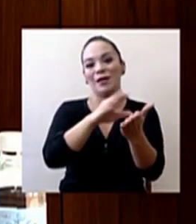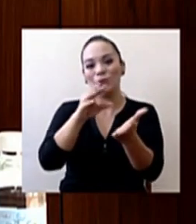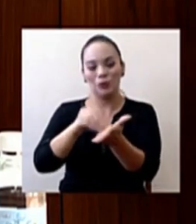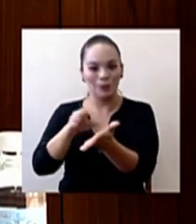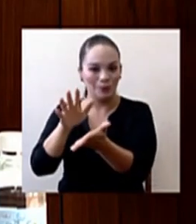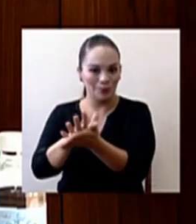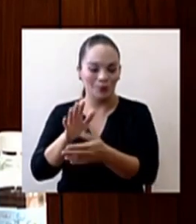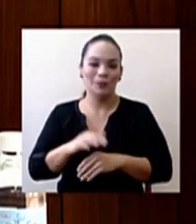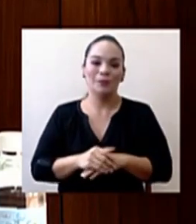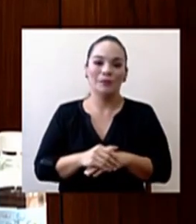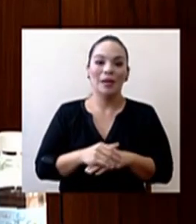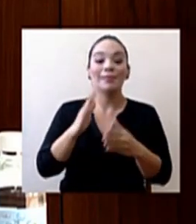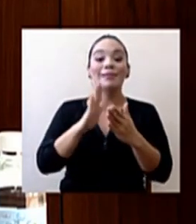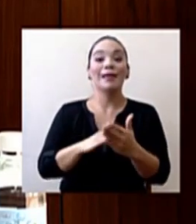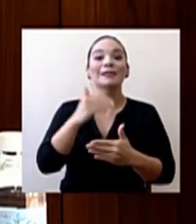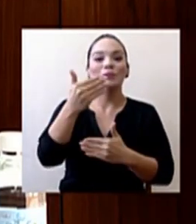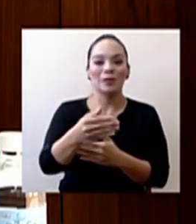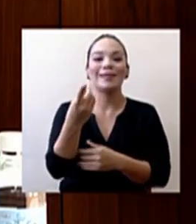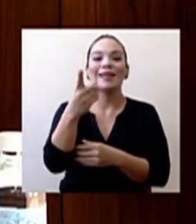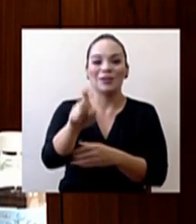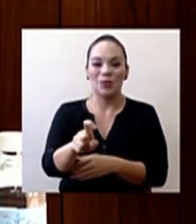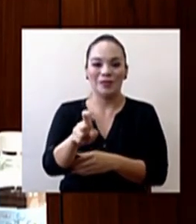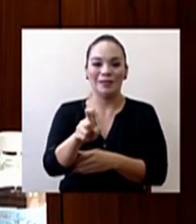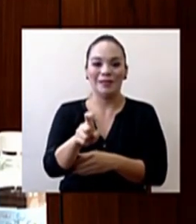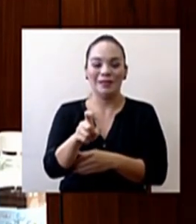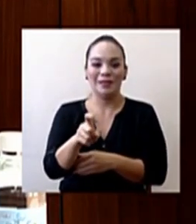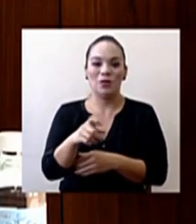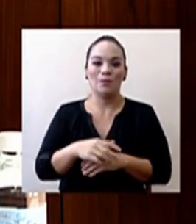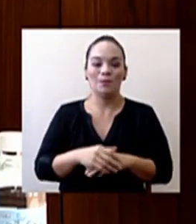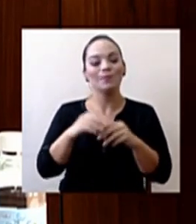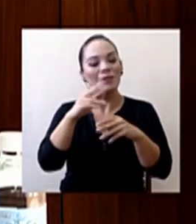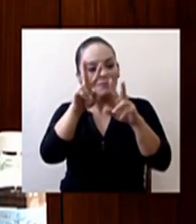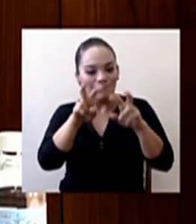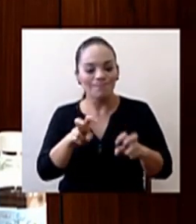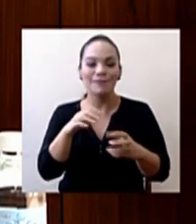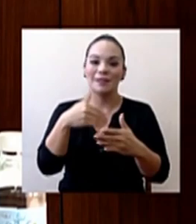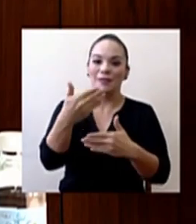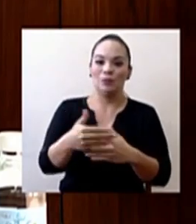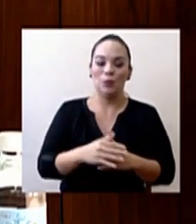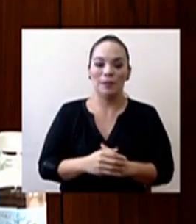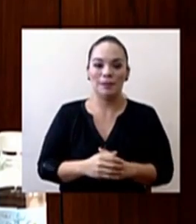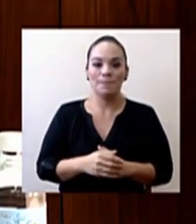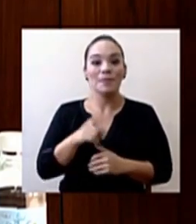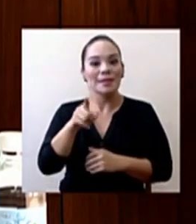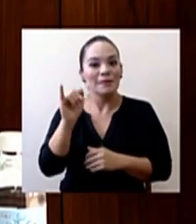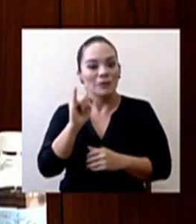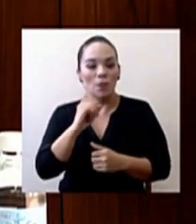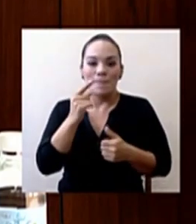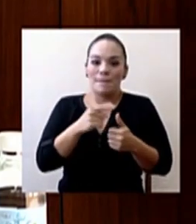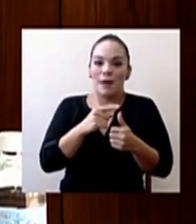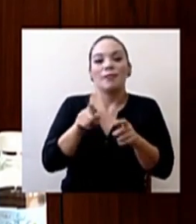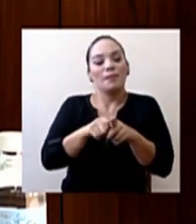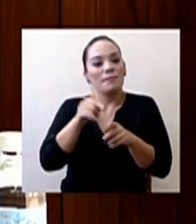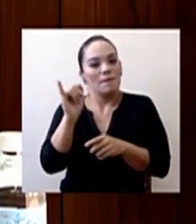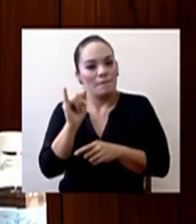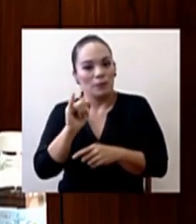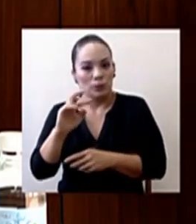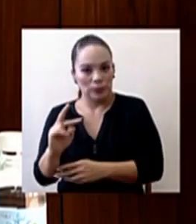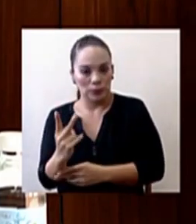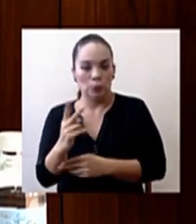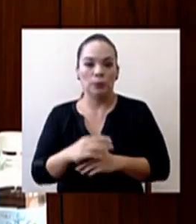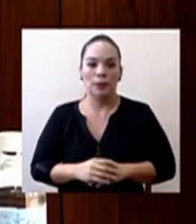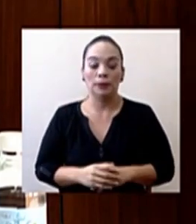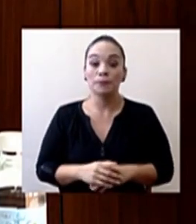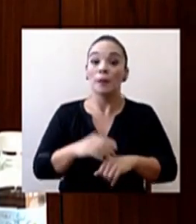diagnosticados posteriormente. Tanto esa infección primaria como las secundarias. En el